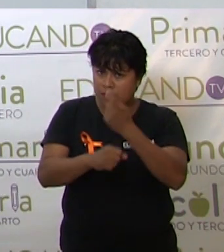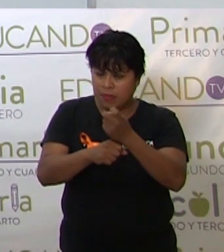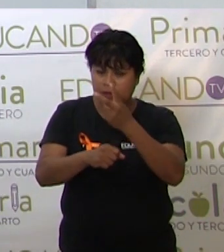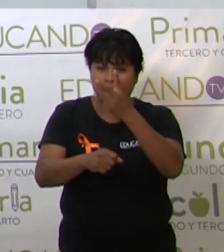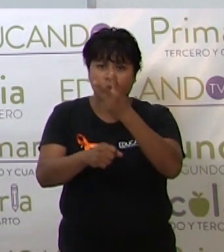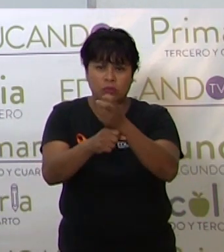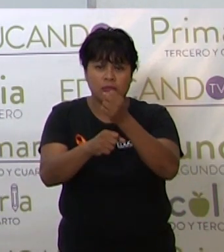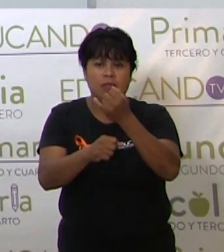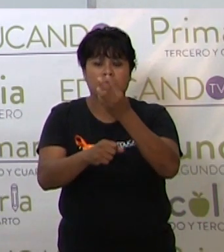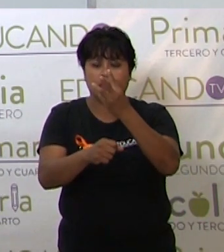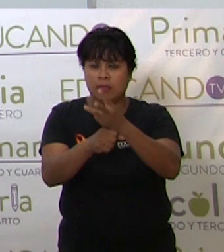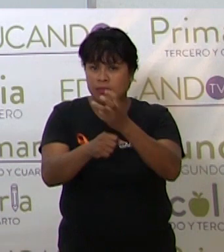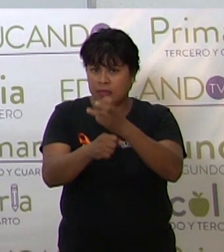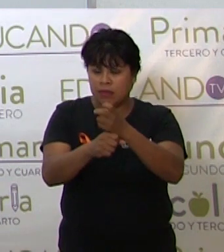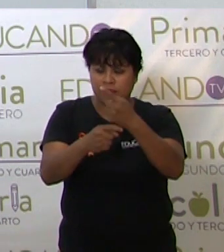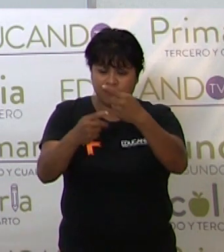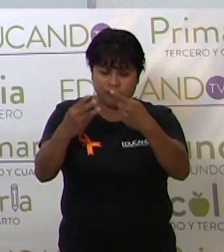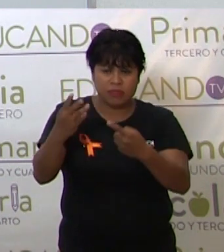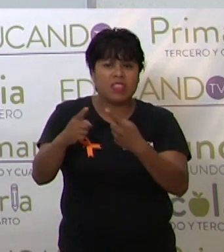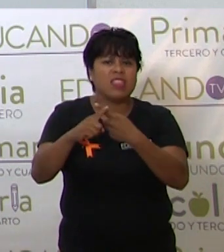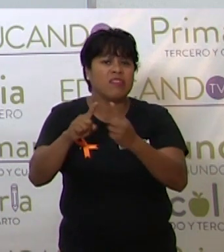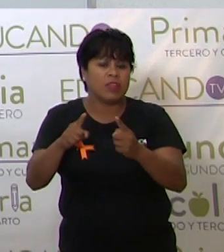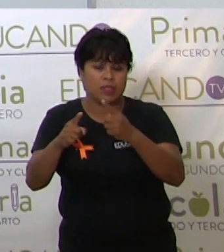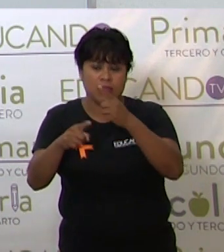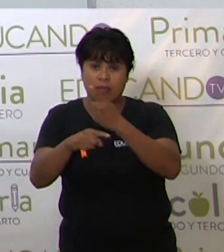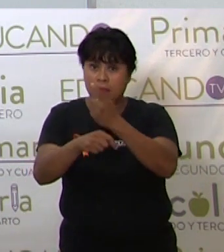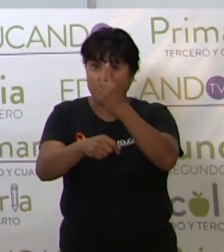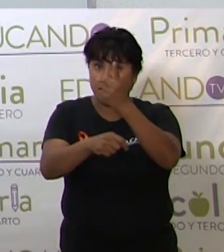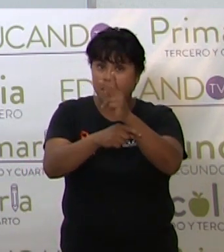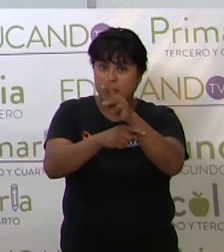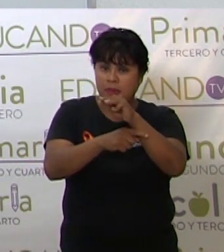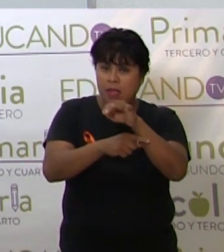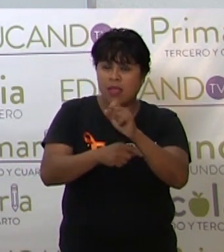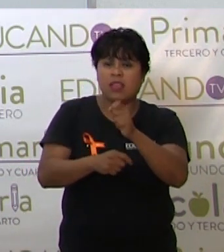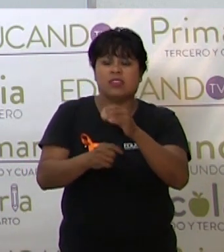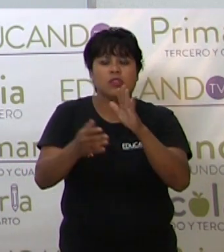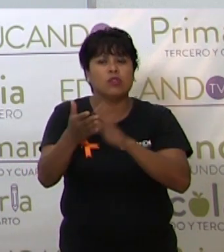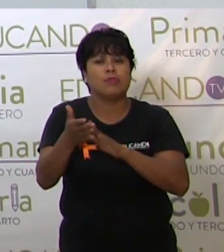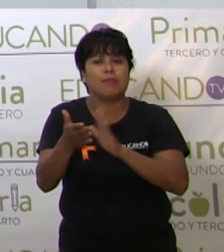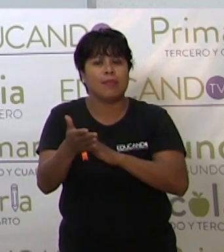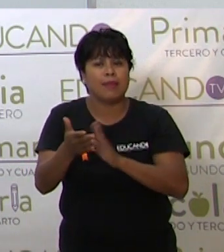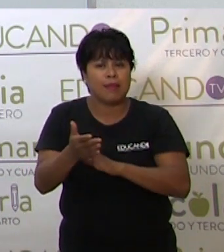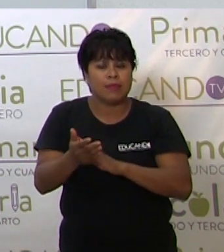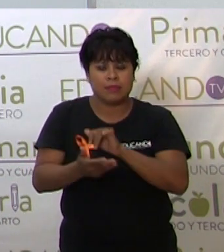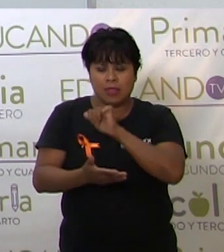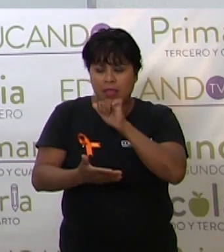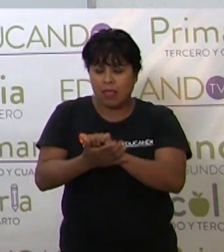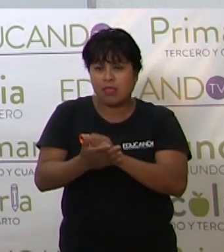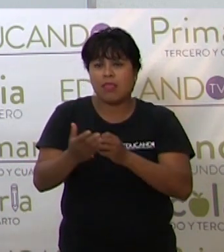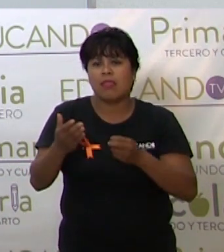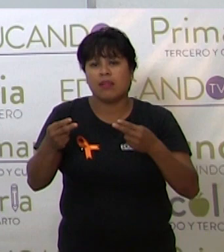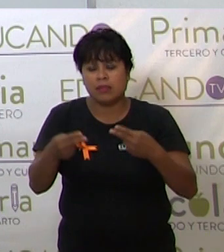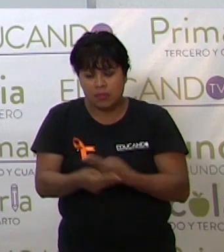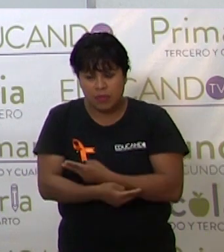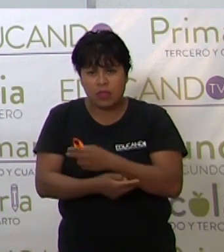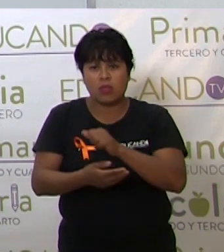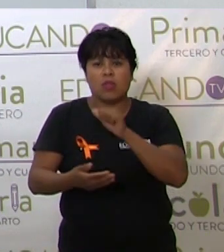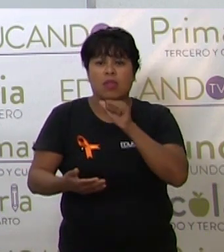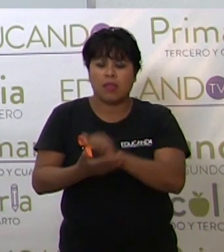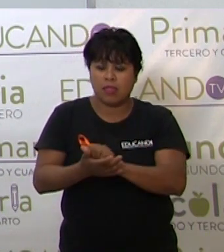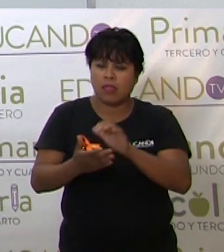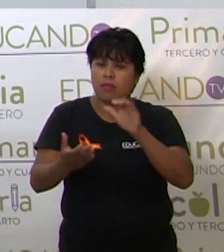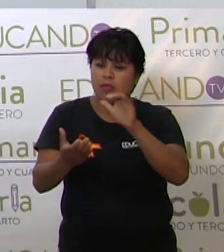terciarias. Recuerden, las fuentes primarias son siempre los documentos, las actas de nacimiento, las actas de